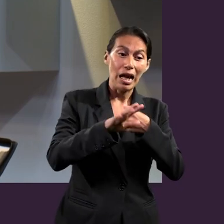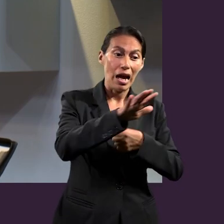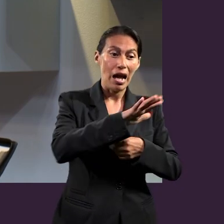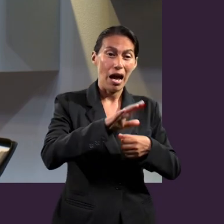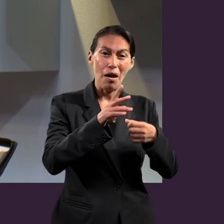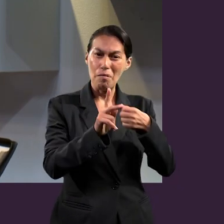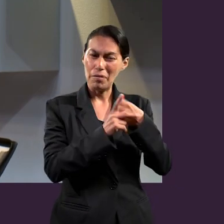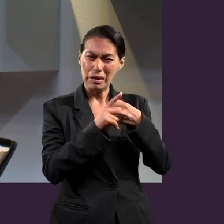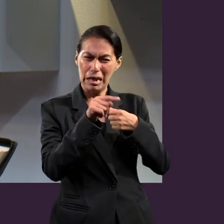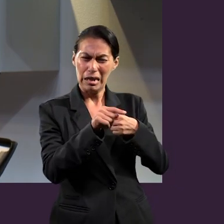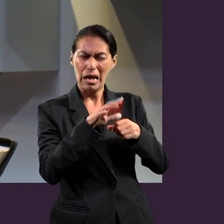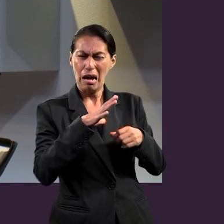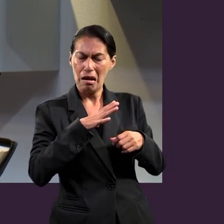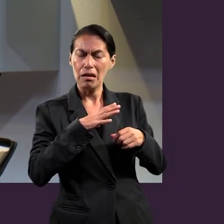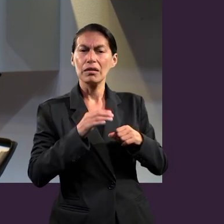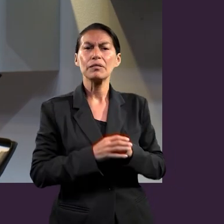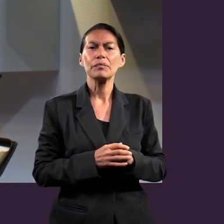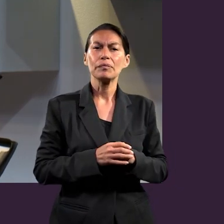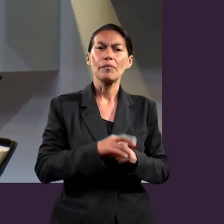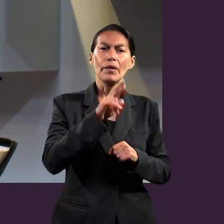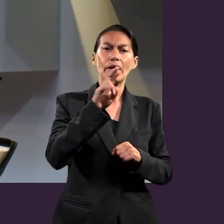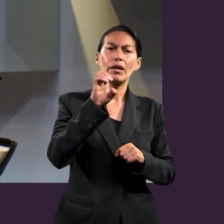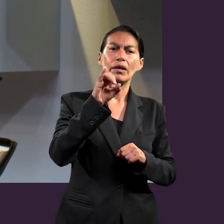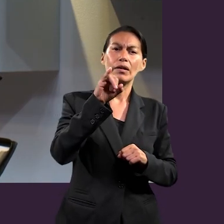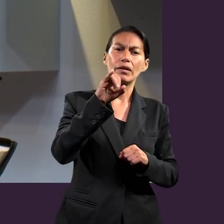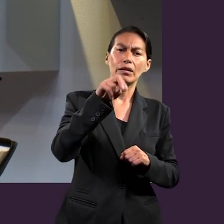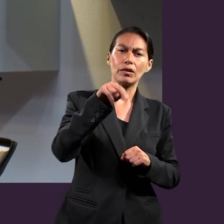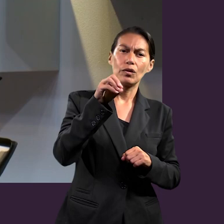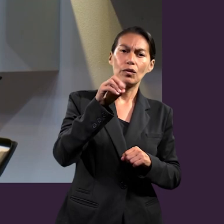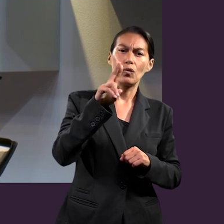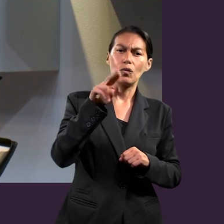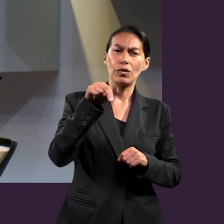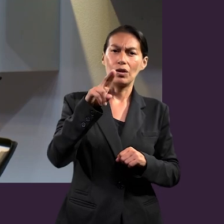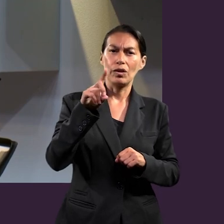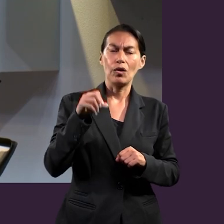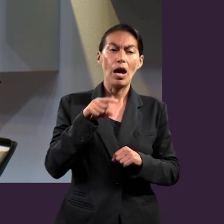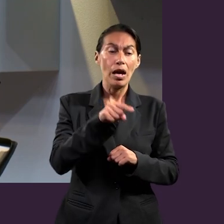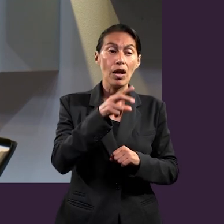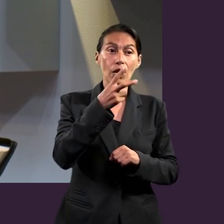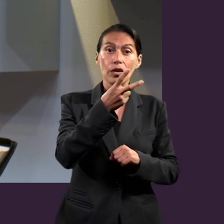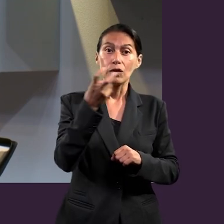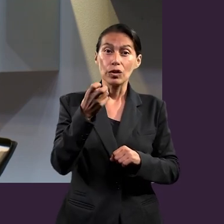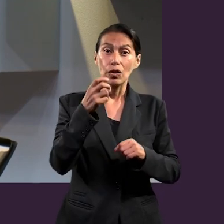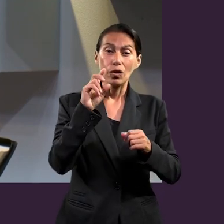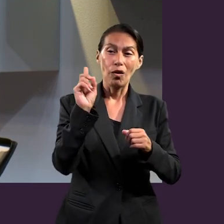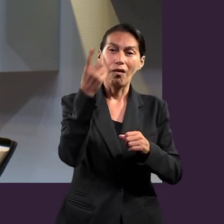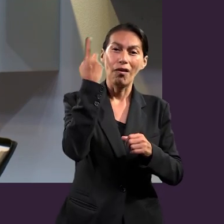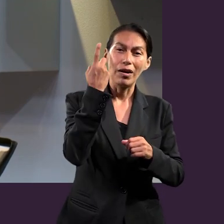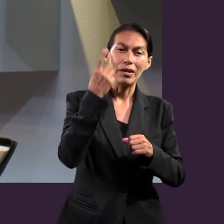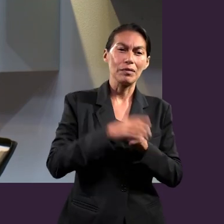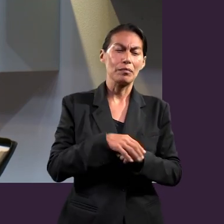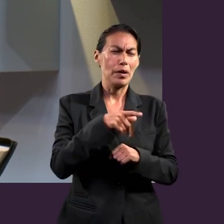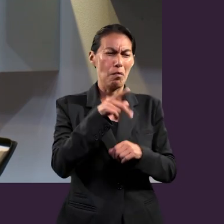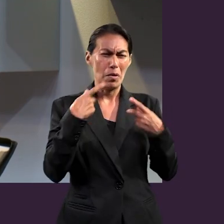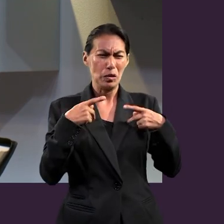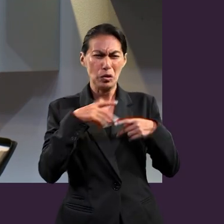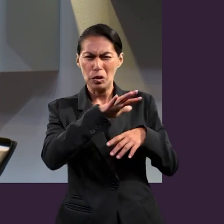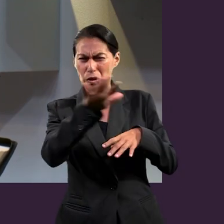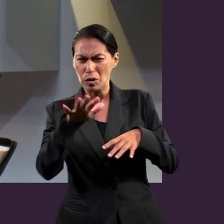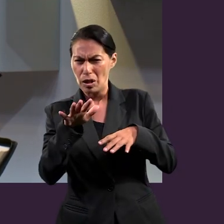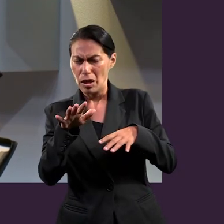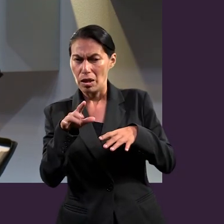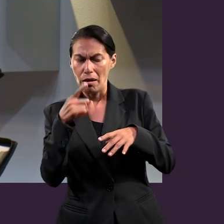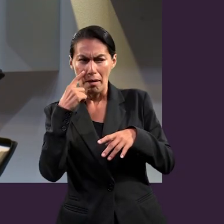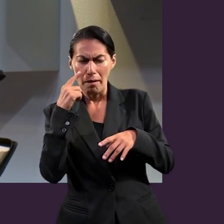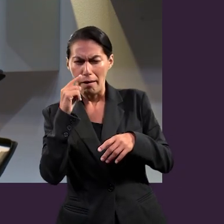Esta jarra estaba tasada en 200 dólares, sin embargo, entre los compradores había un